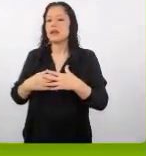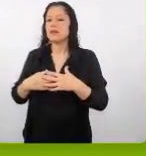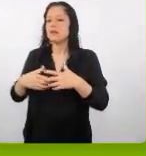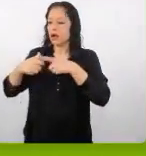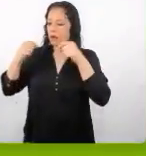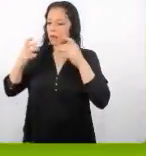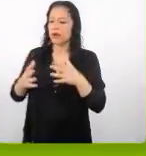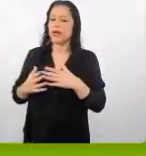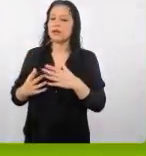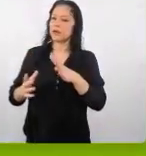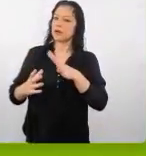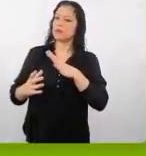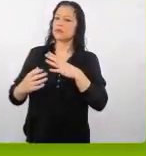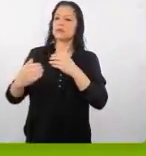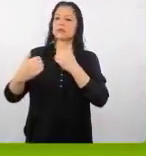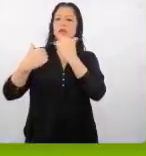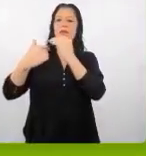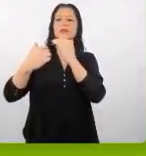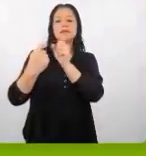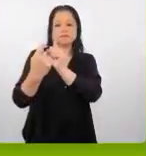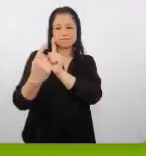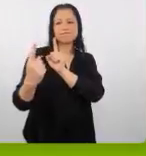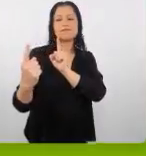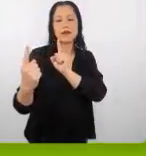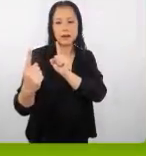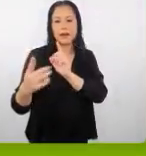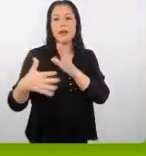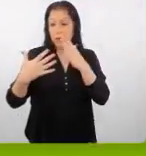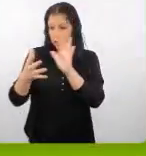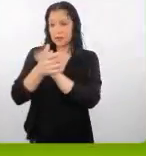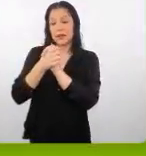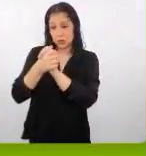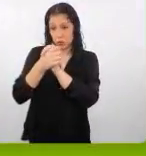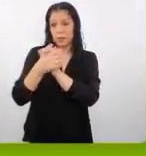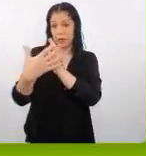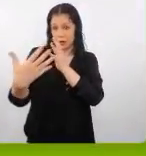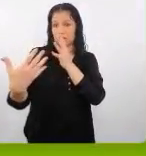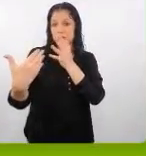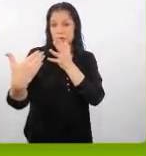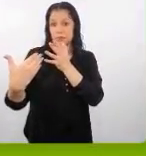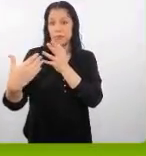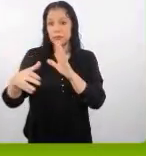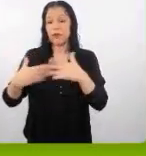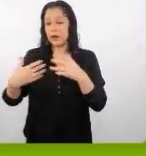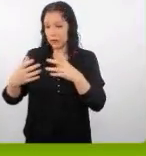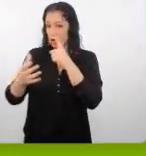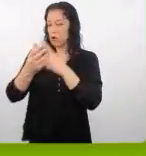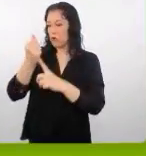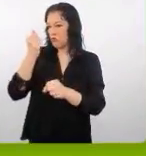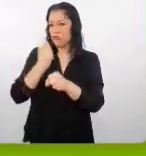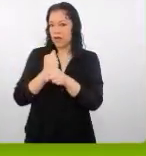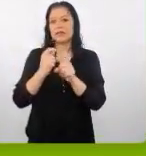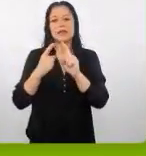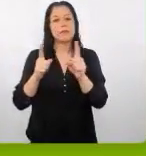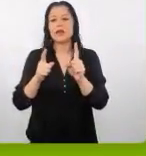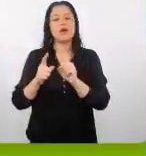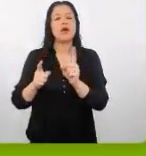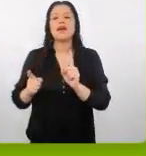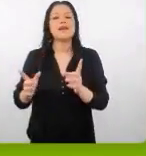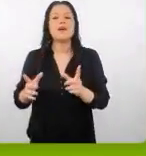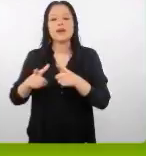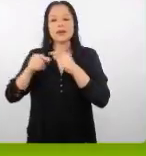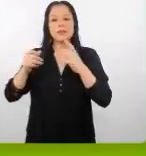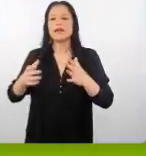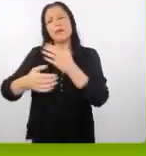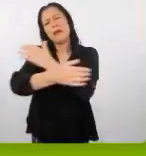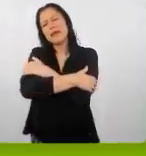va mucho con los límites se respeta mucho puede ser tu amigo puede ser tu amigo puede tener una confianza pero él no es una persona que te